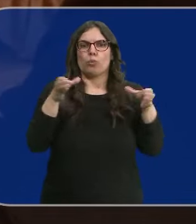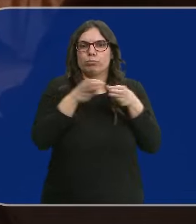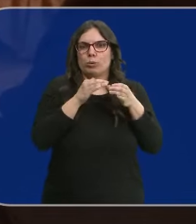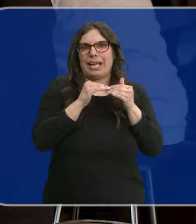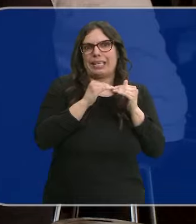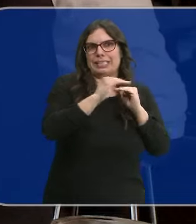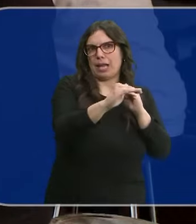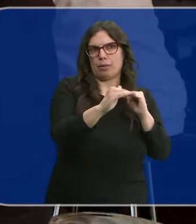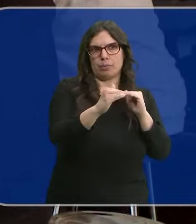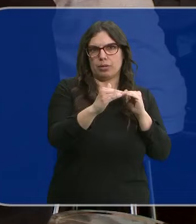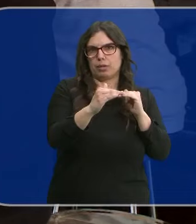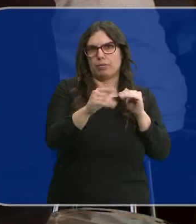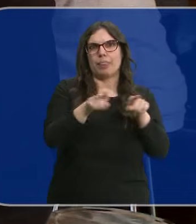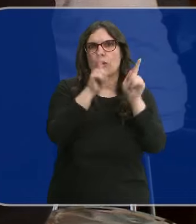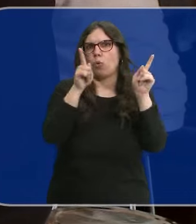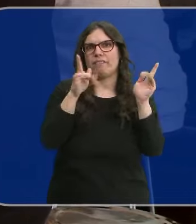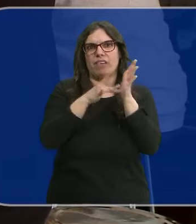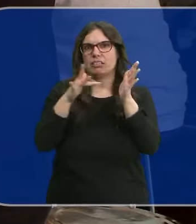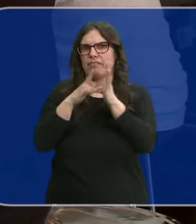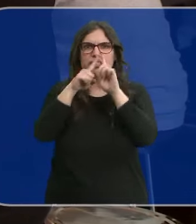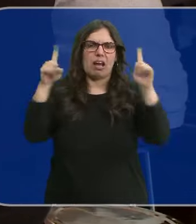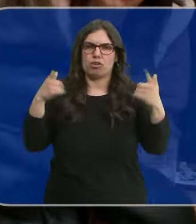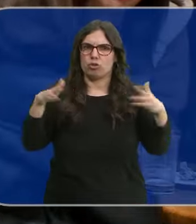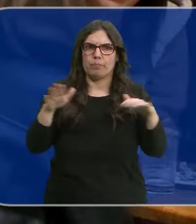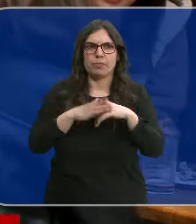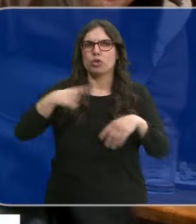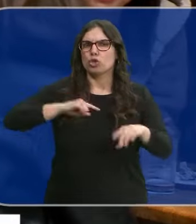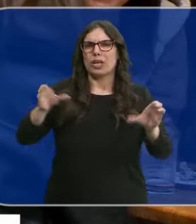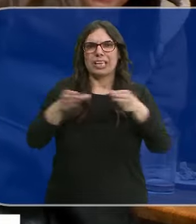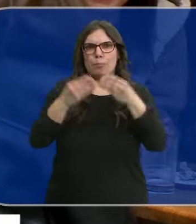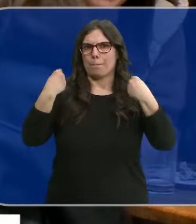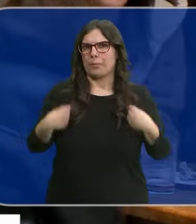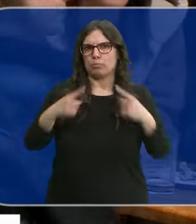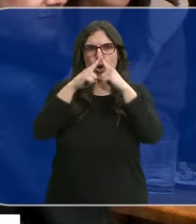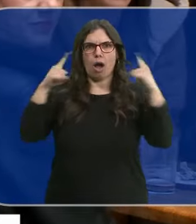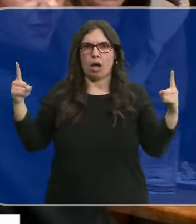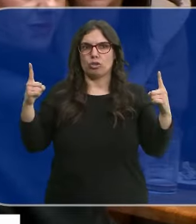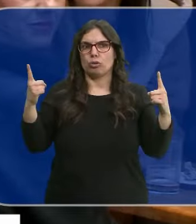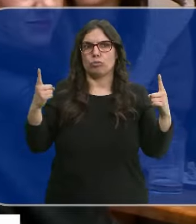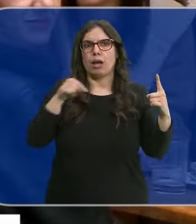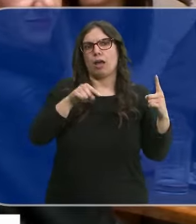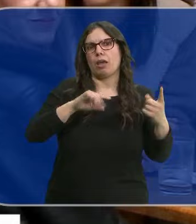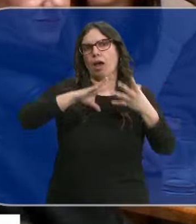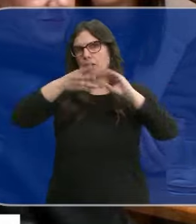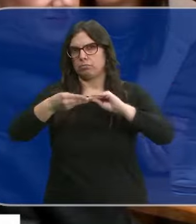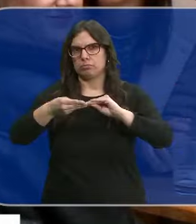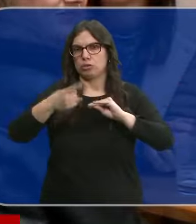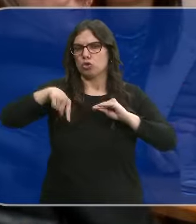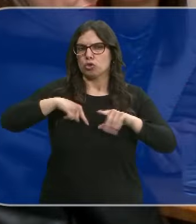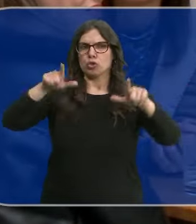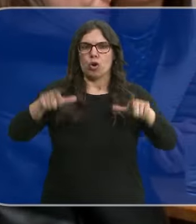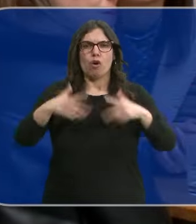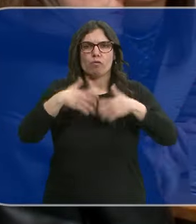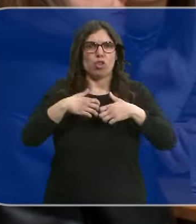estable, independientemente de la fecha que sea. Tenemos un equipo durante todo el año, y entonces lo acoplamos ahí. Somos un local que